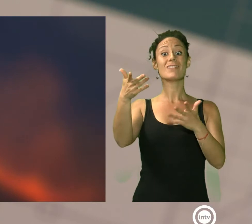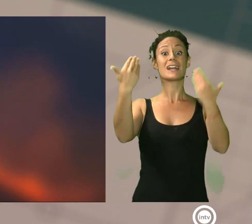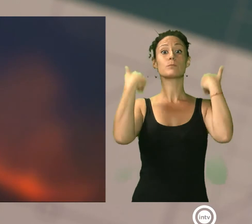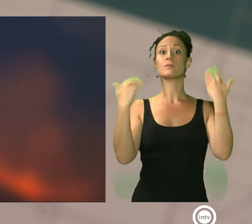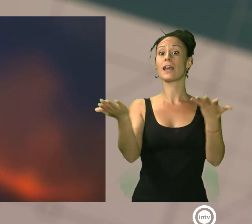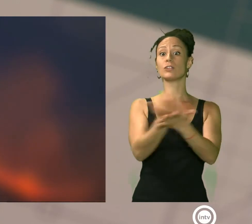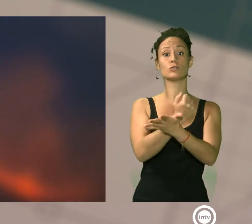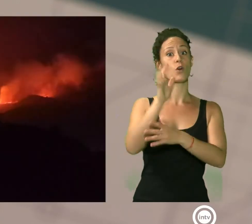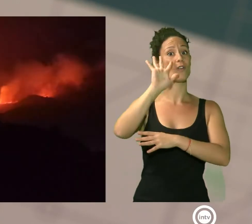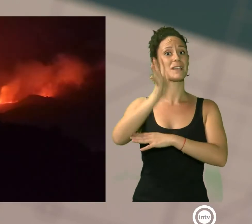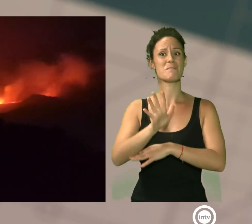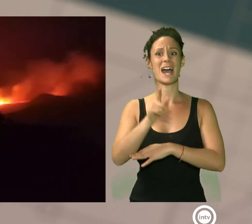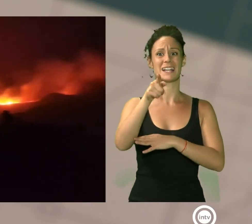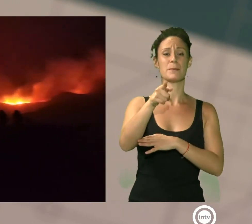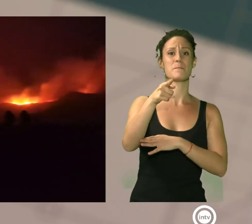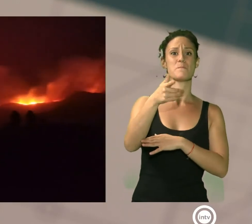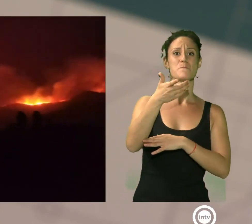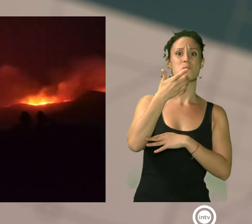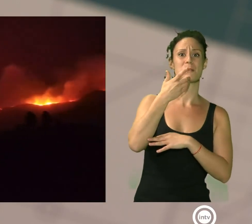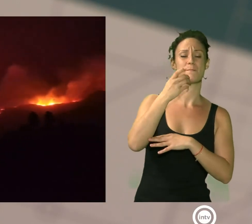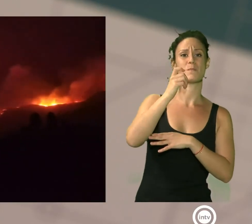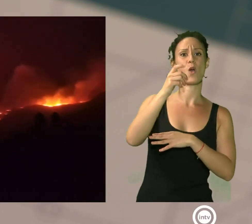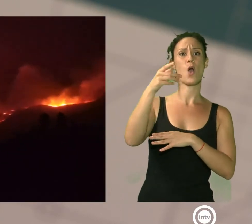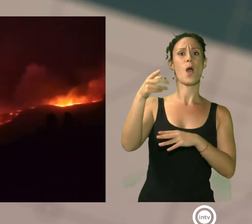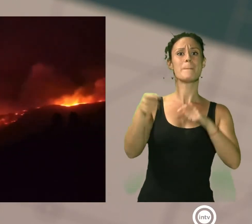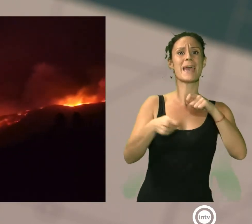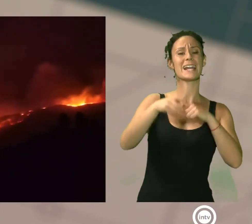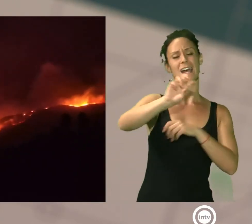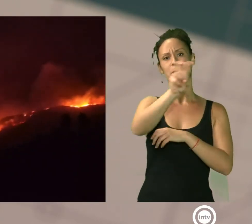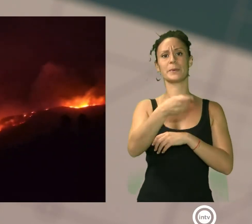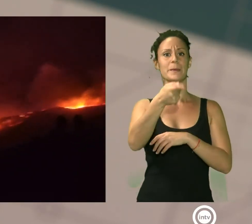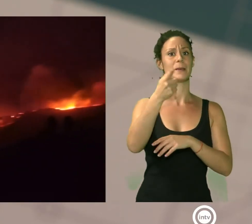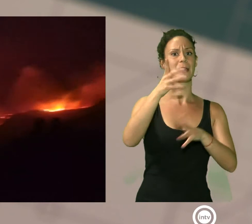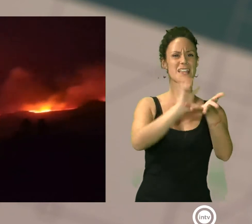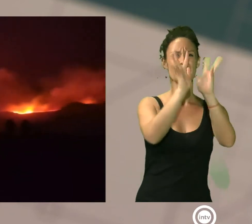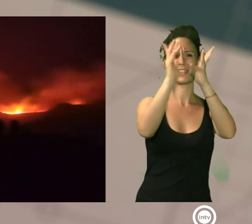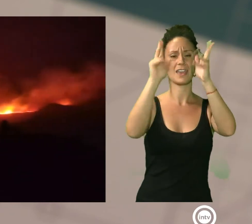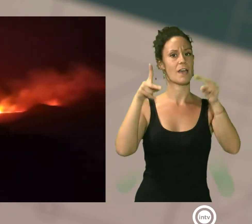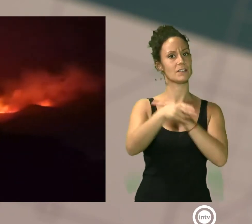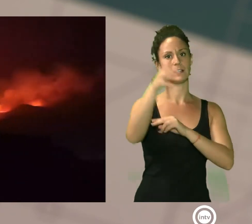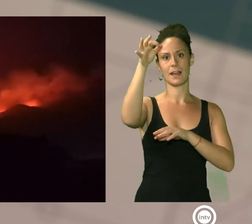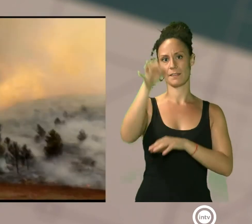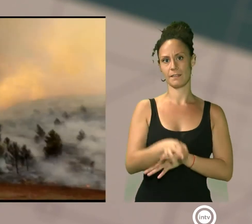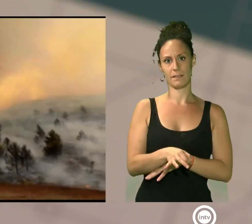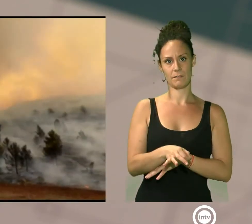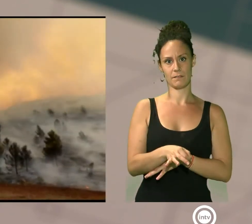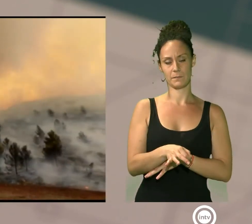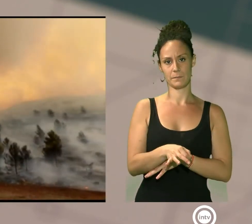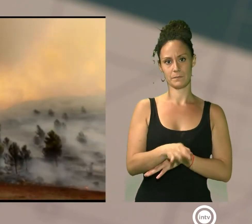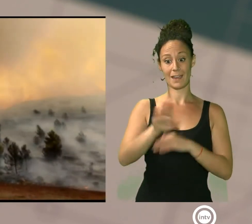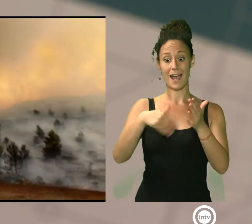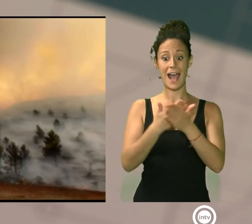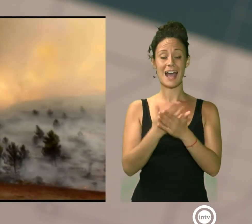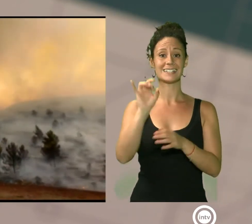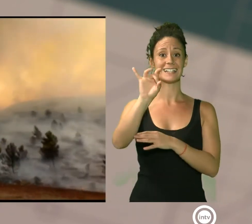Berja o Casto de Filabres, incendios que acabaron calcinando más de mil hectáreas. Hasta el 15 de octubre está prohibido